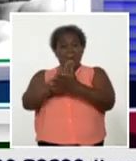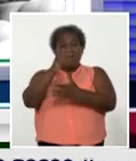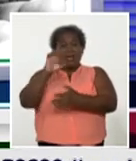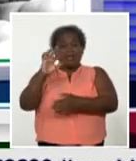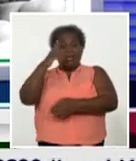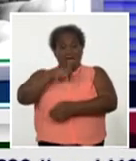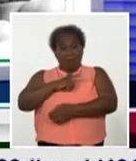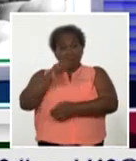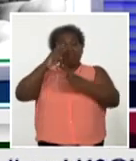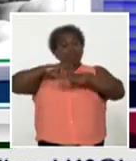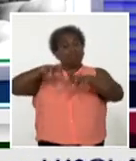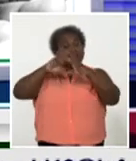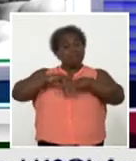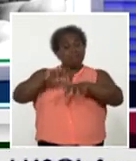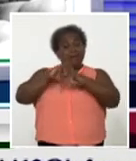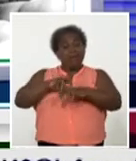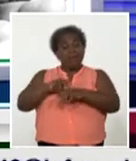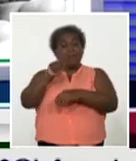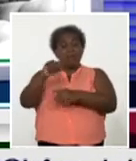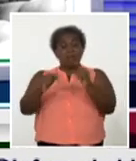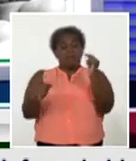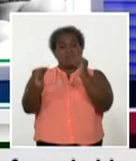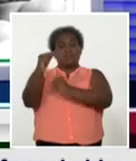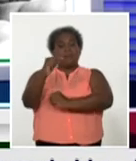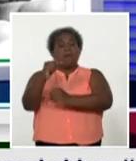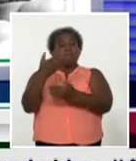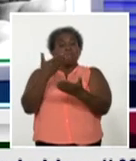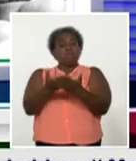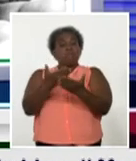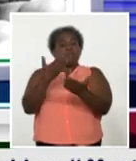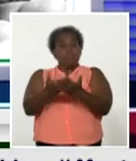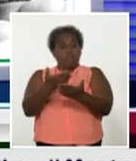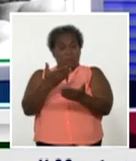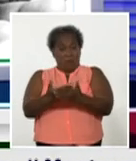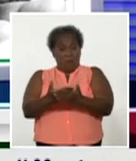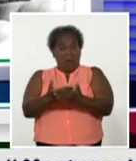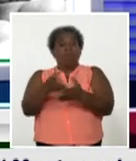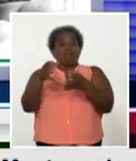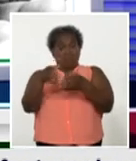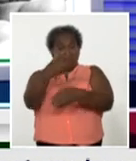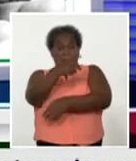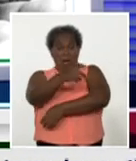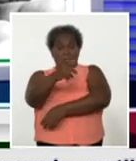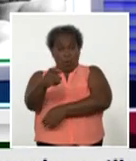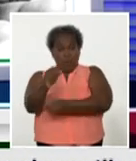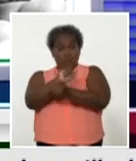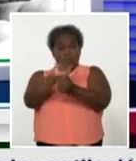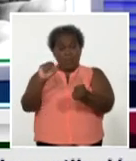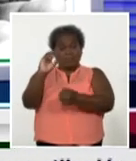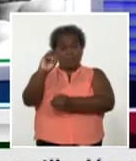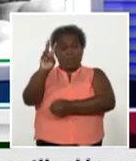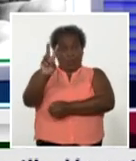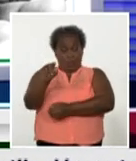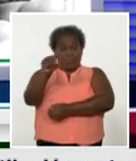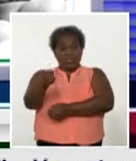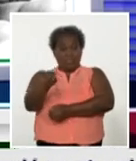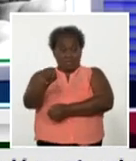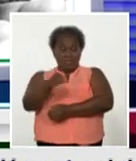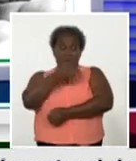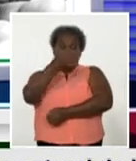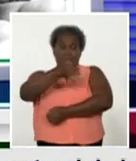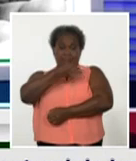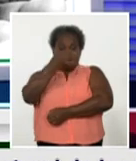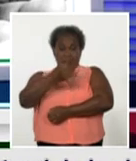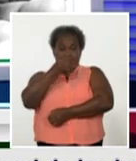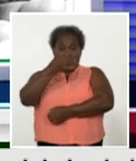es investigadora principal de los estudios clínicos de Soberana 02. De este tema estaremos conversando, ya lo decimos, después de la